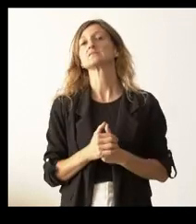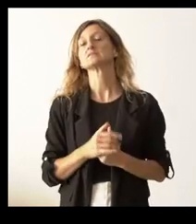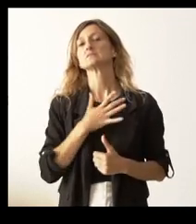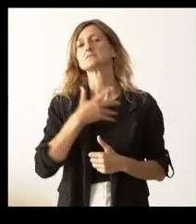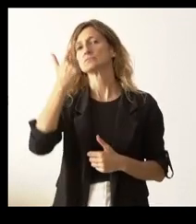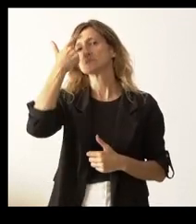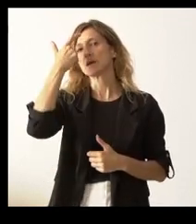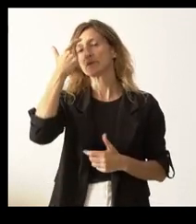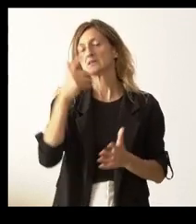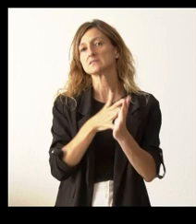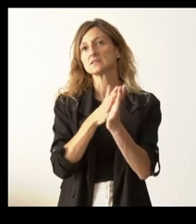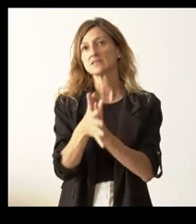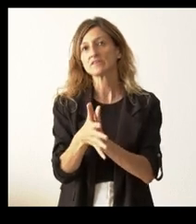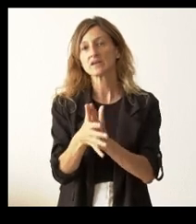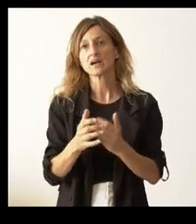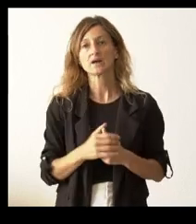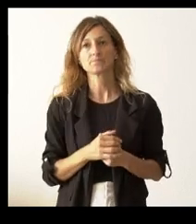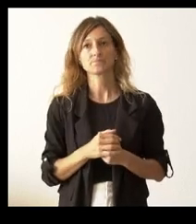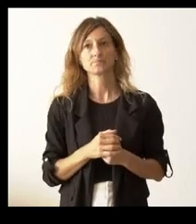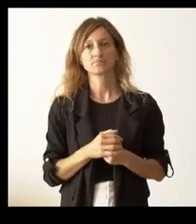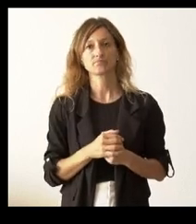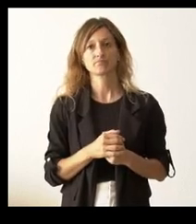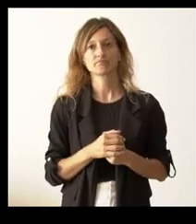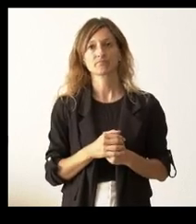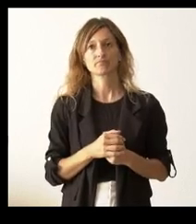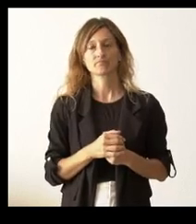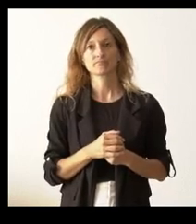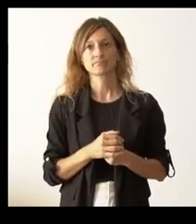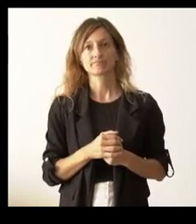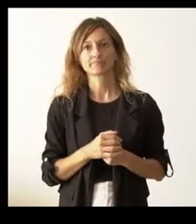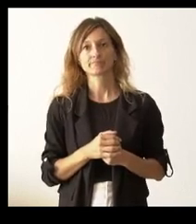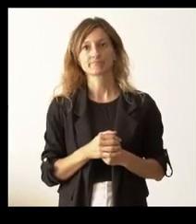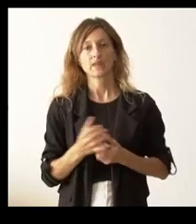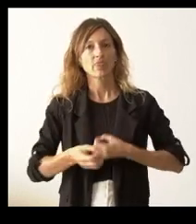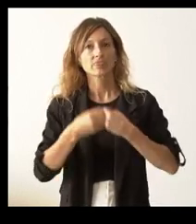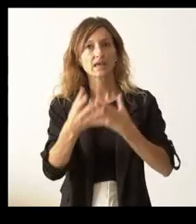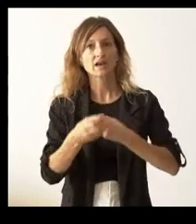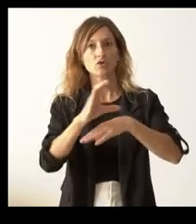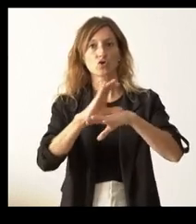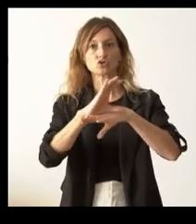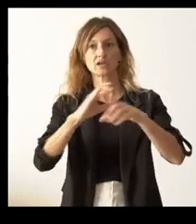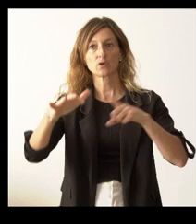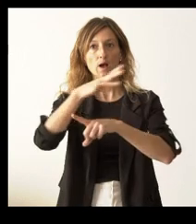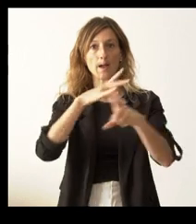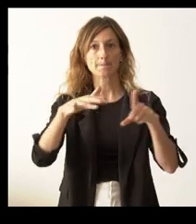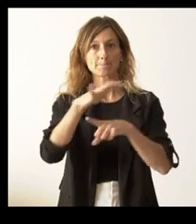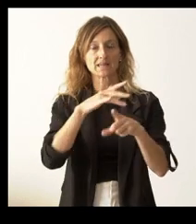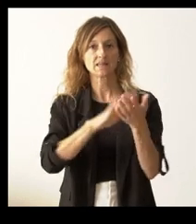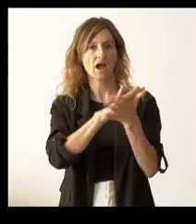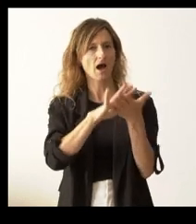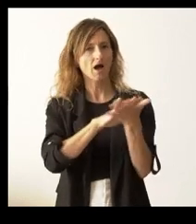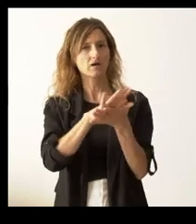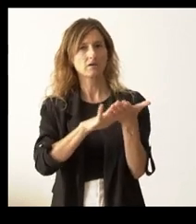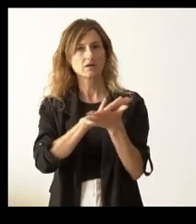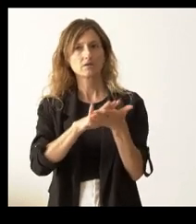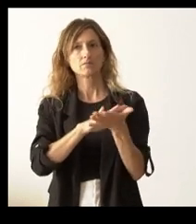eso quiere decir que no comparten abiertamente un titular, una declaración del consejero de Medio Ambiente. Se ha dado mucho a